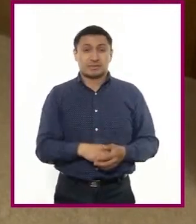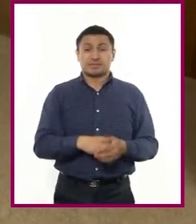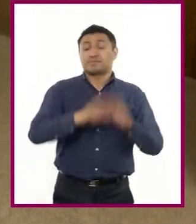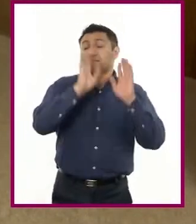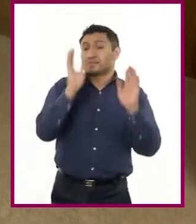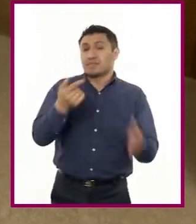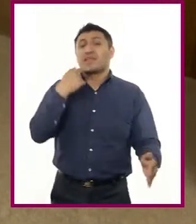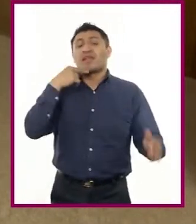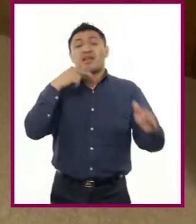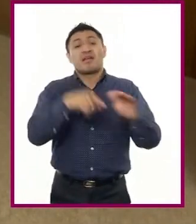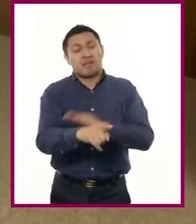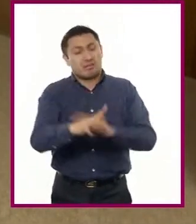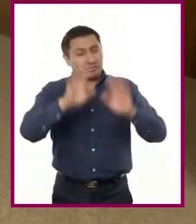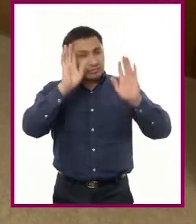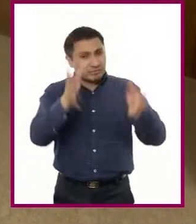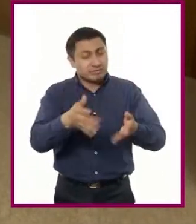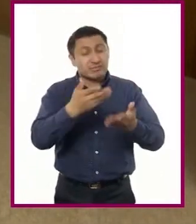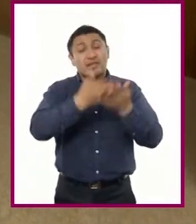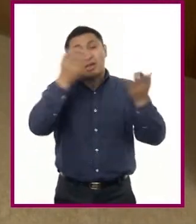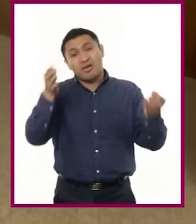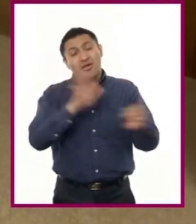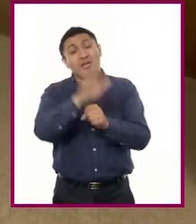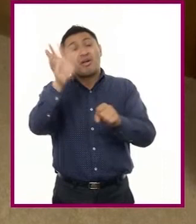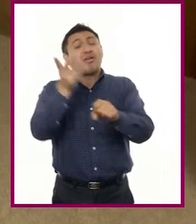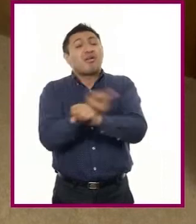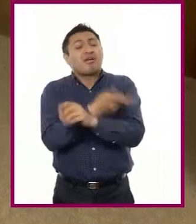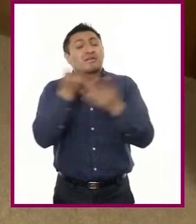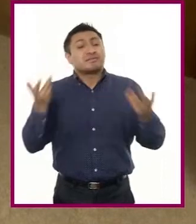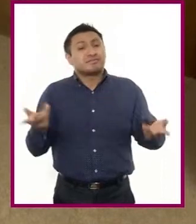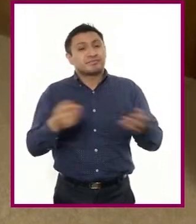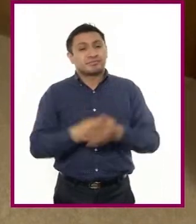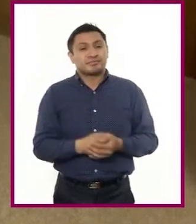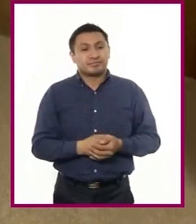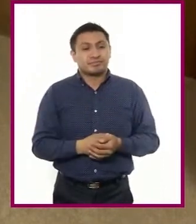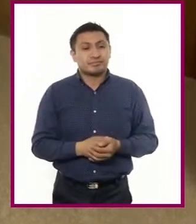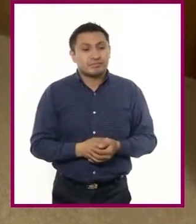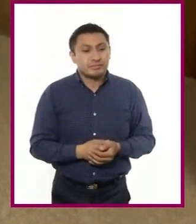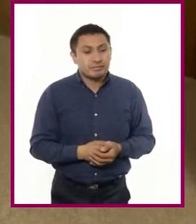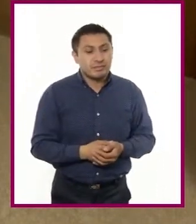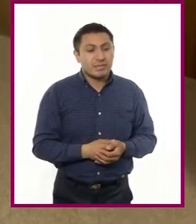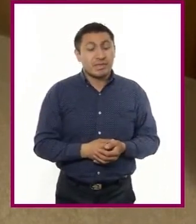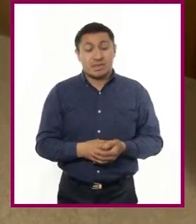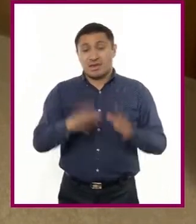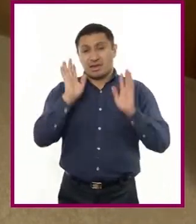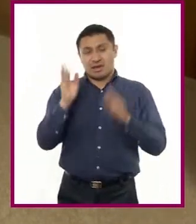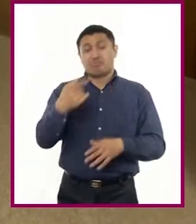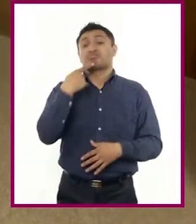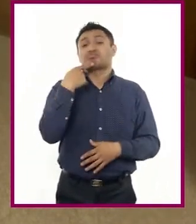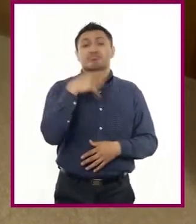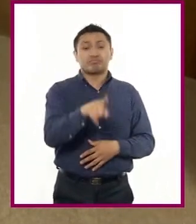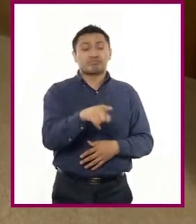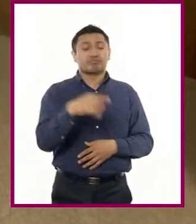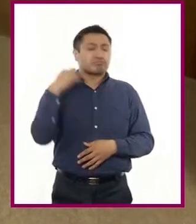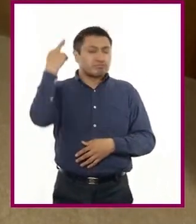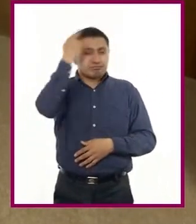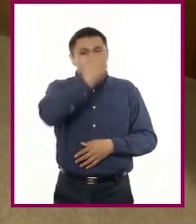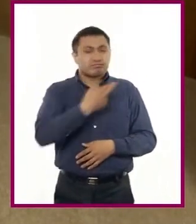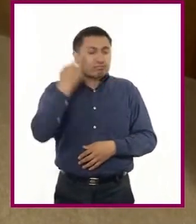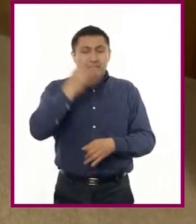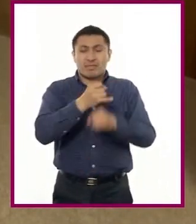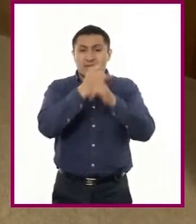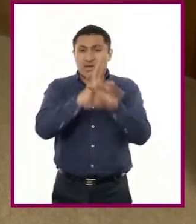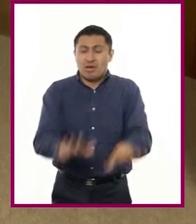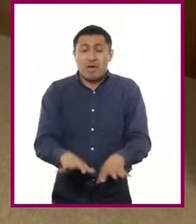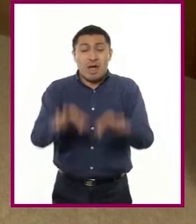presenta la queja, ¿qué es lo que sigue? ¿Qué procede? Bueno, mira. Se presenta la queja. Se analiza que contenga los datos